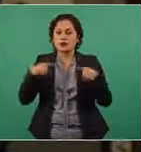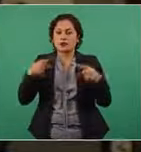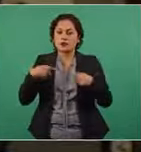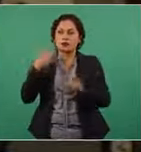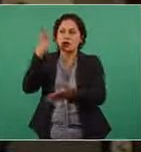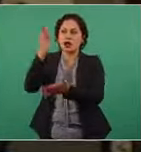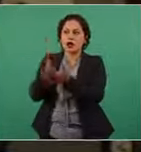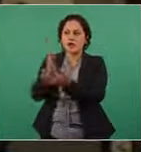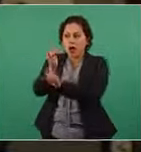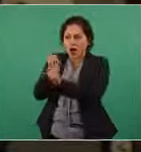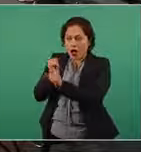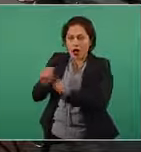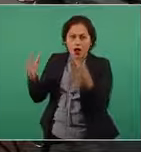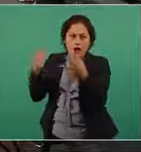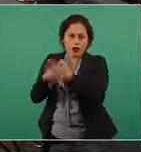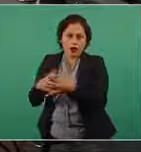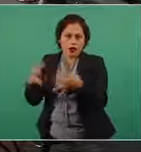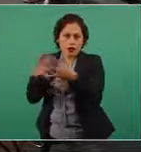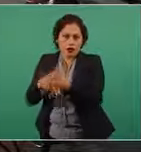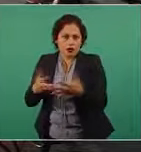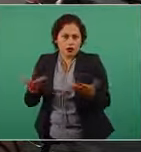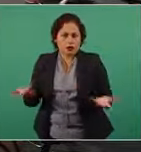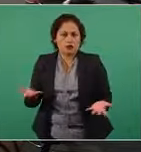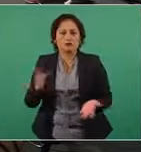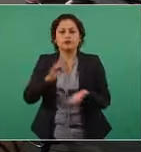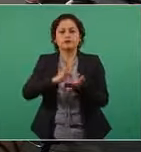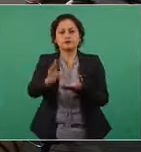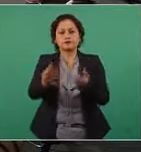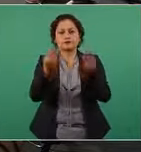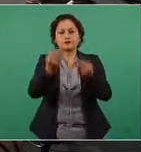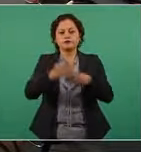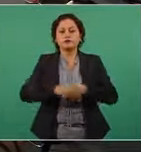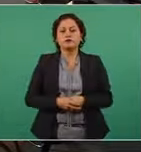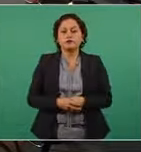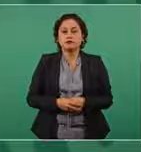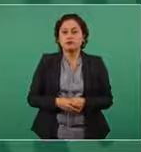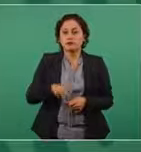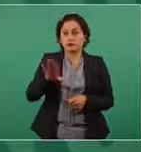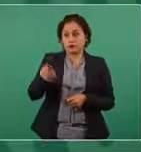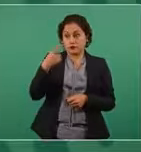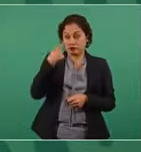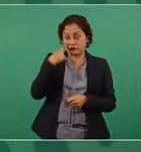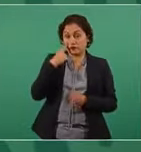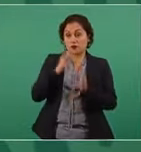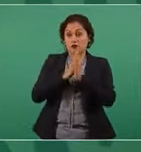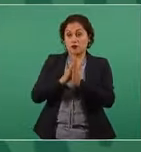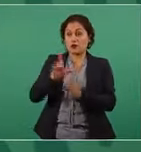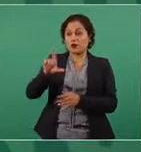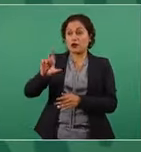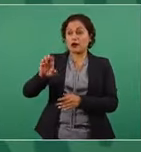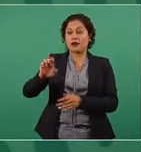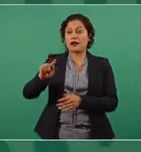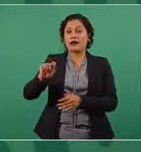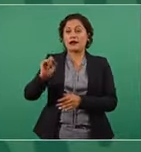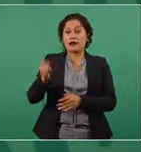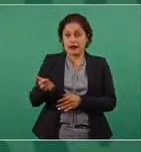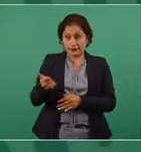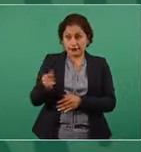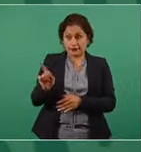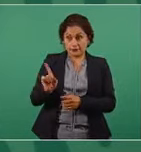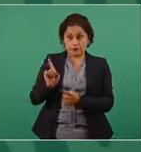muchísimas gracias señor presidente si te parece con Leti para buscar